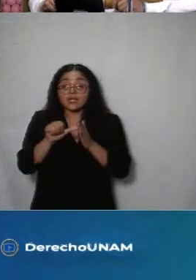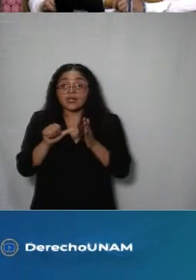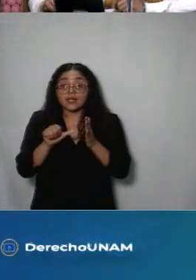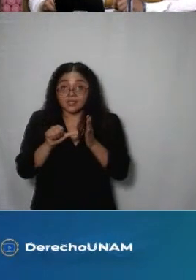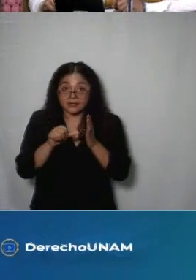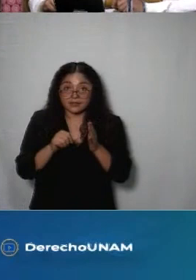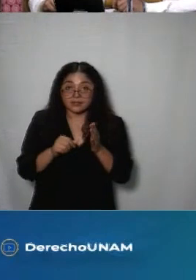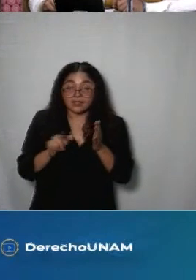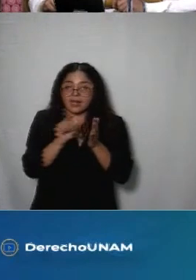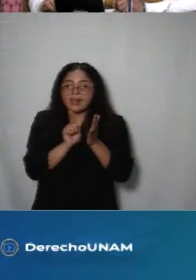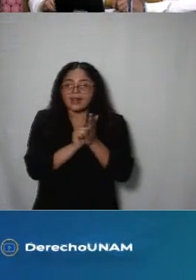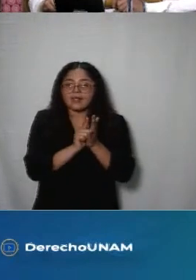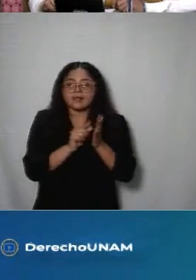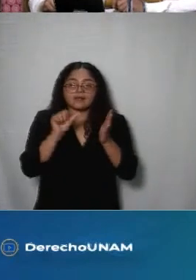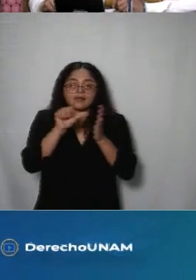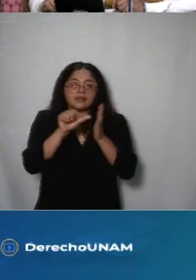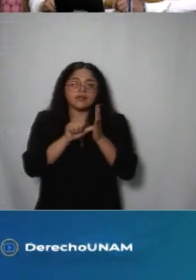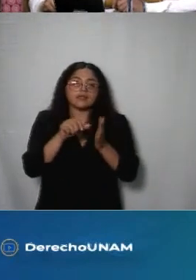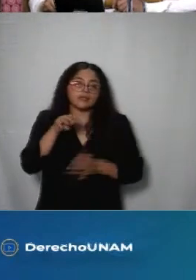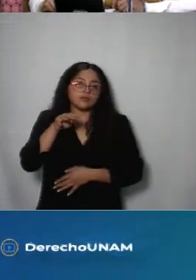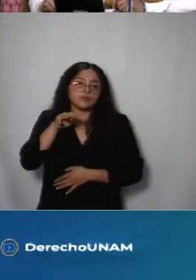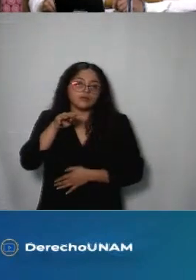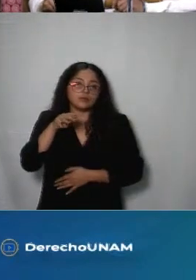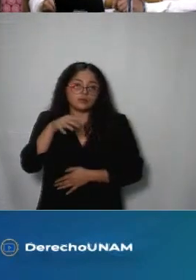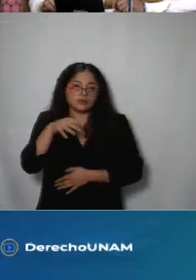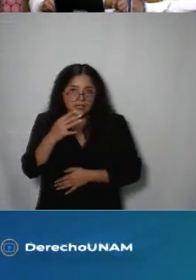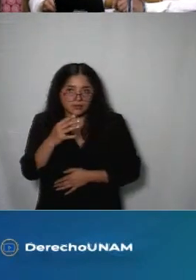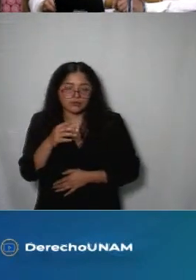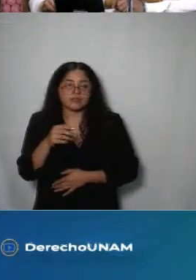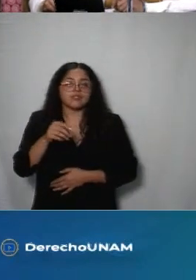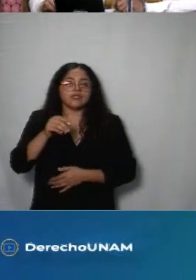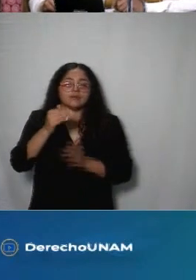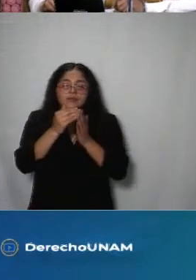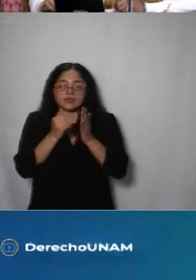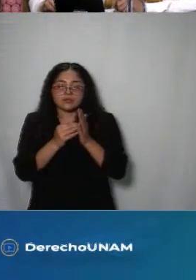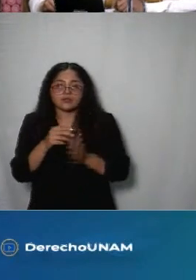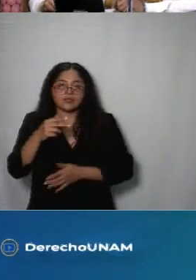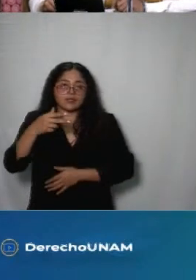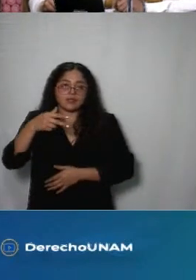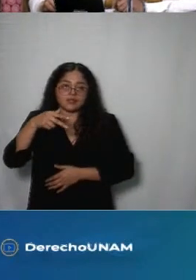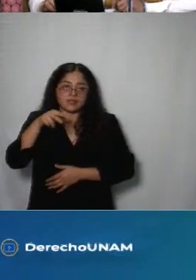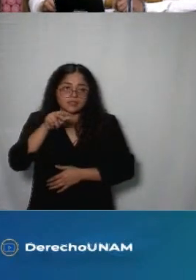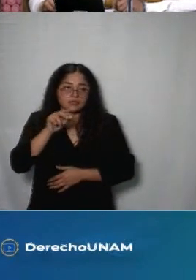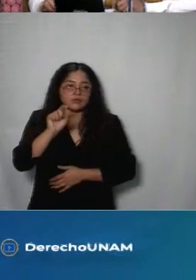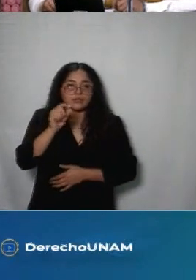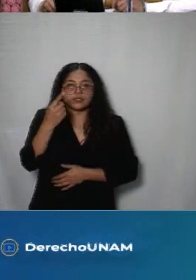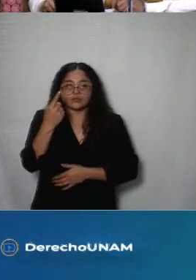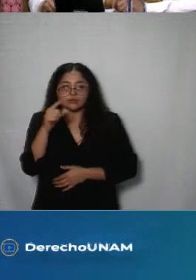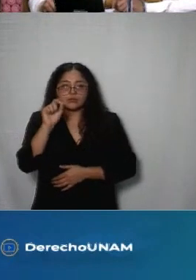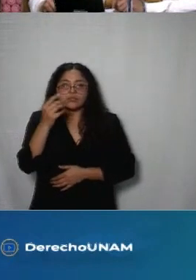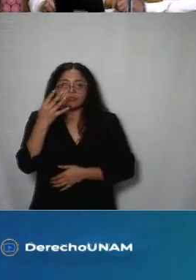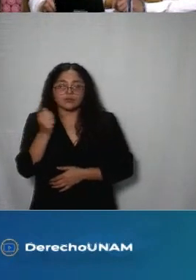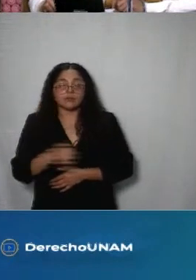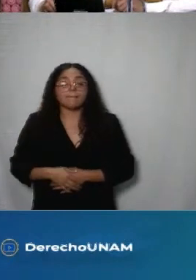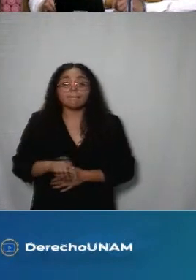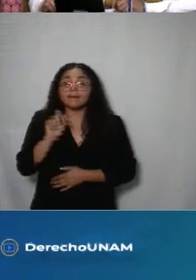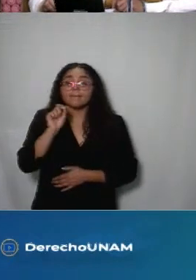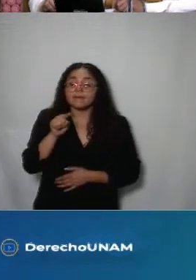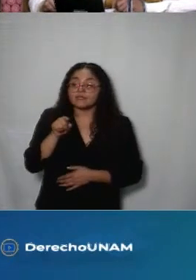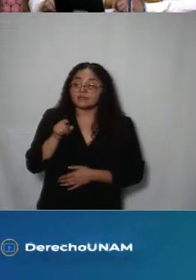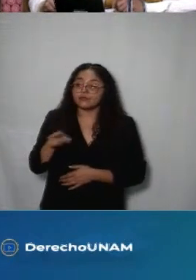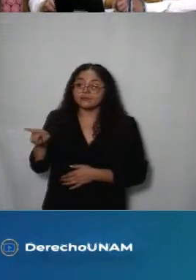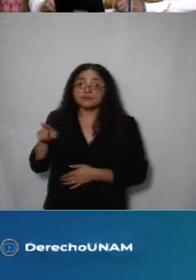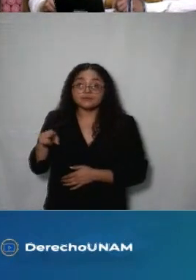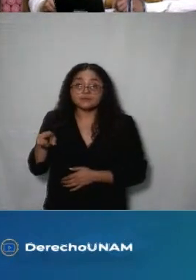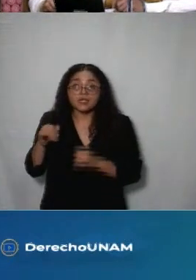el artículo 14 fracciones 18 21 y 29 así como de las atribuciones